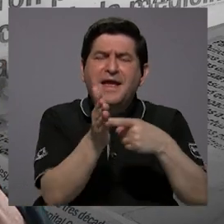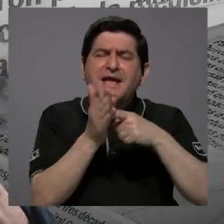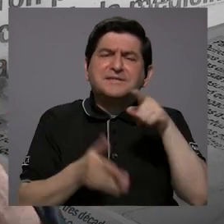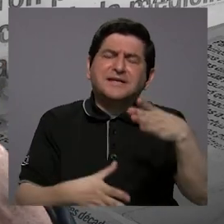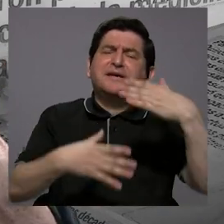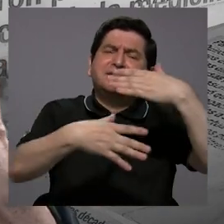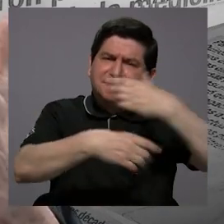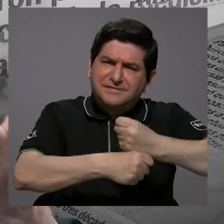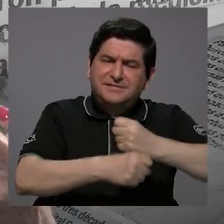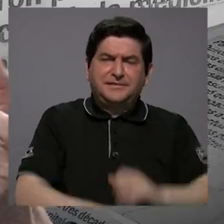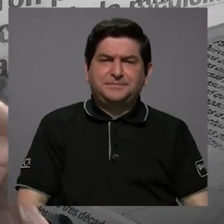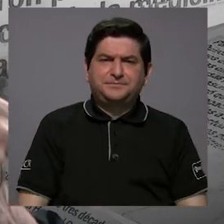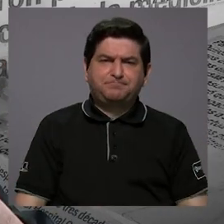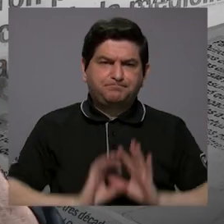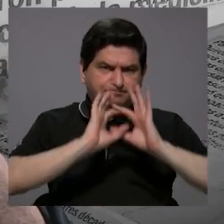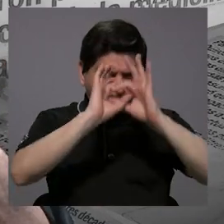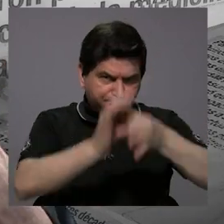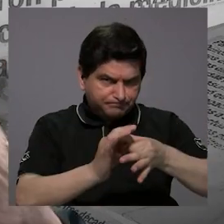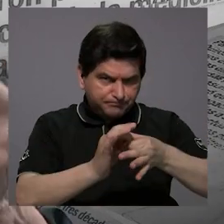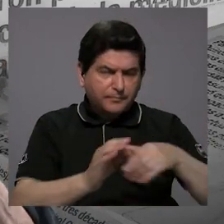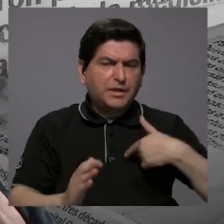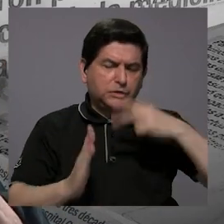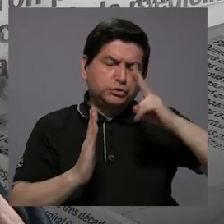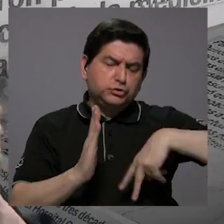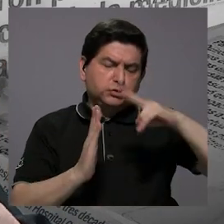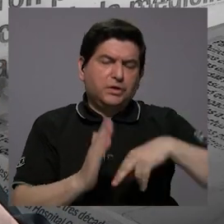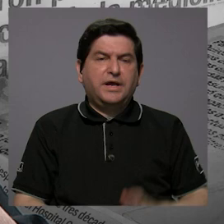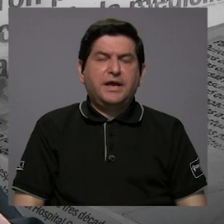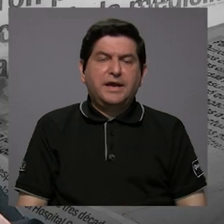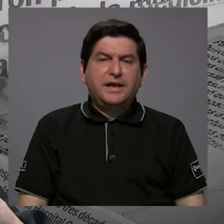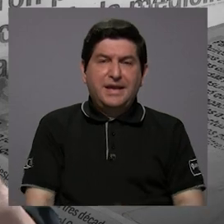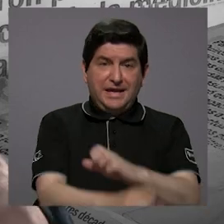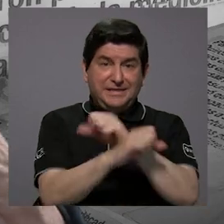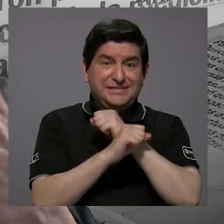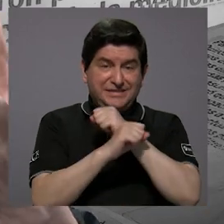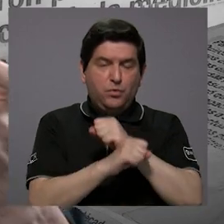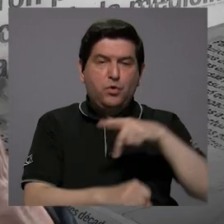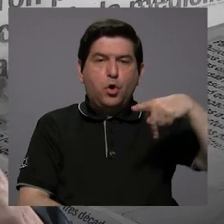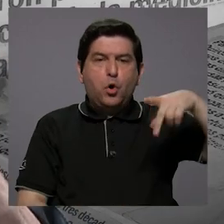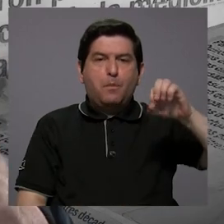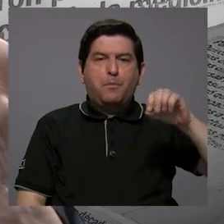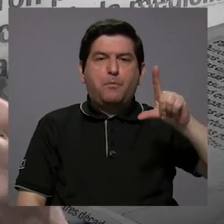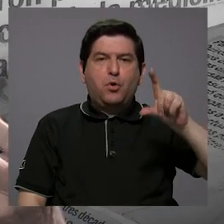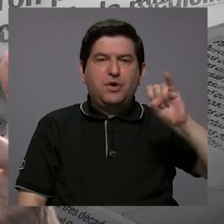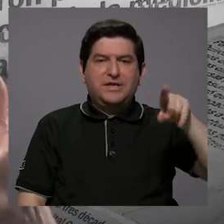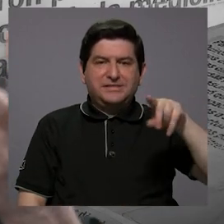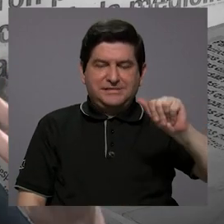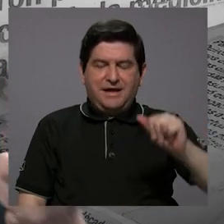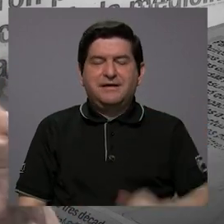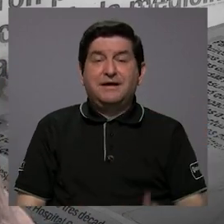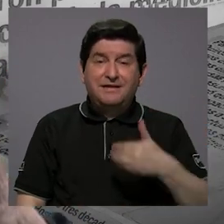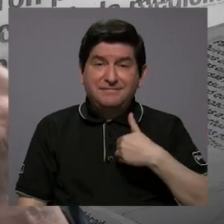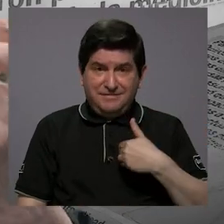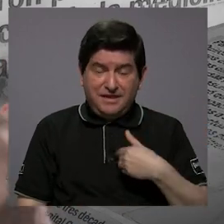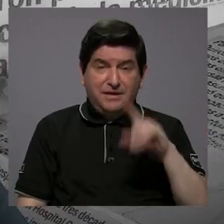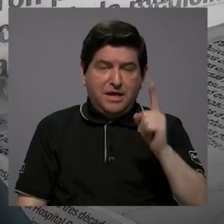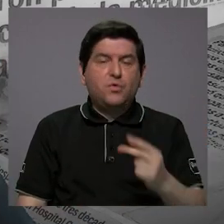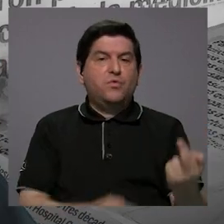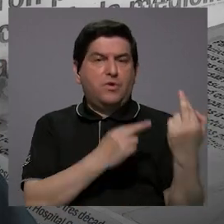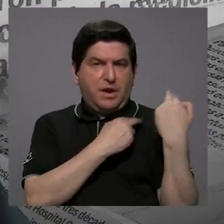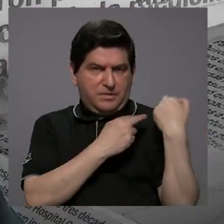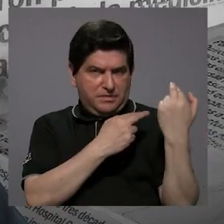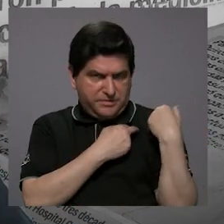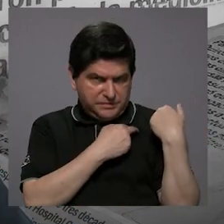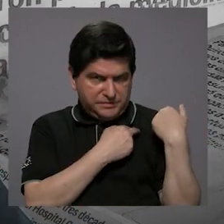ustedes están haciendo tiene que ver, según he leído, lo de la póliza. ¿Se está trabajando en el tema de tener una póliza de